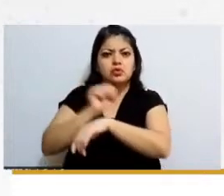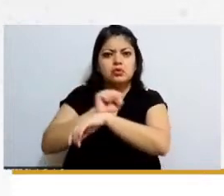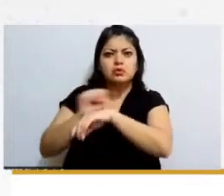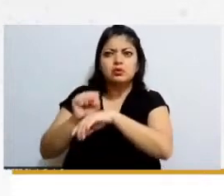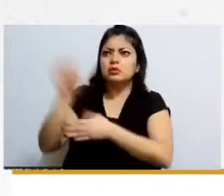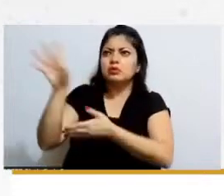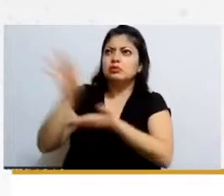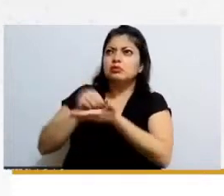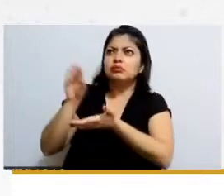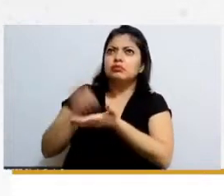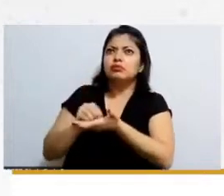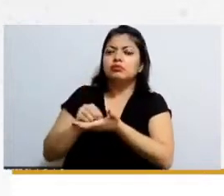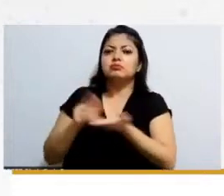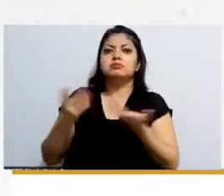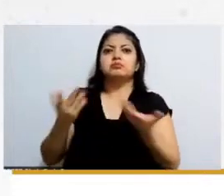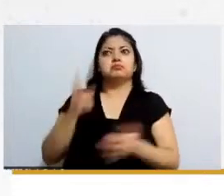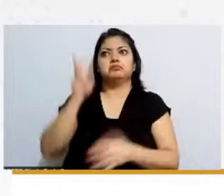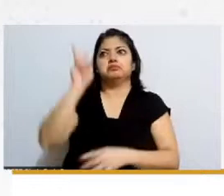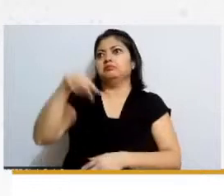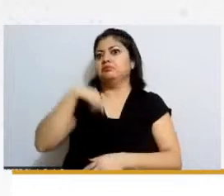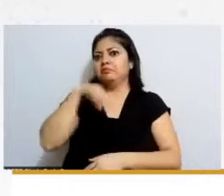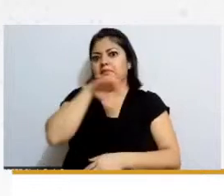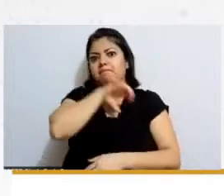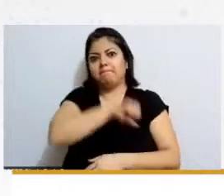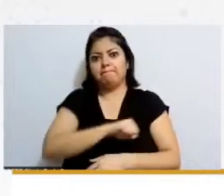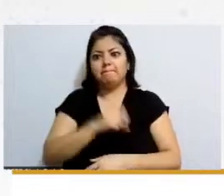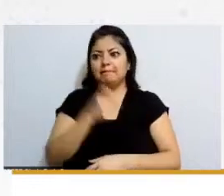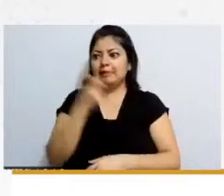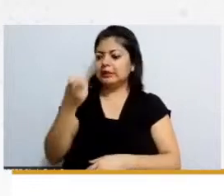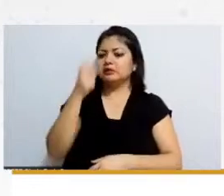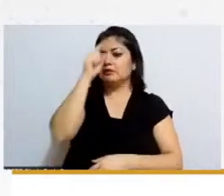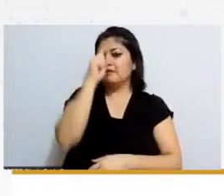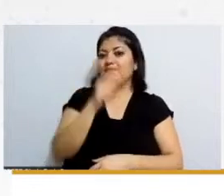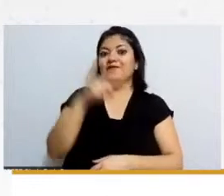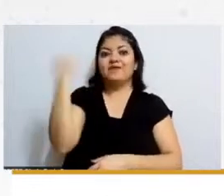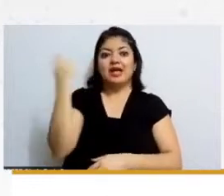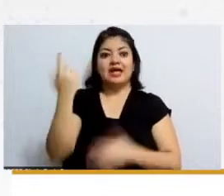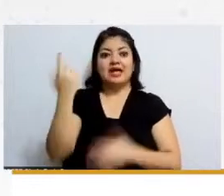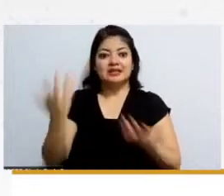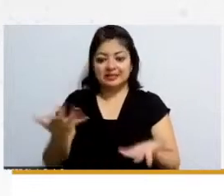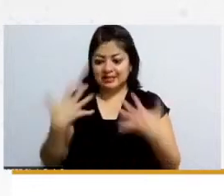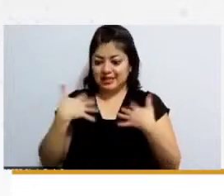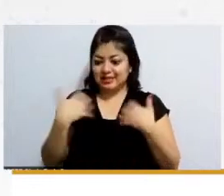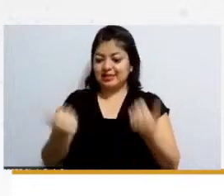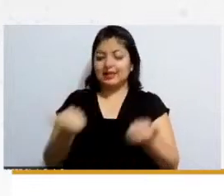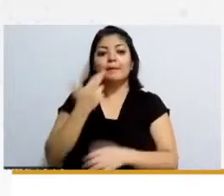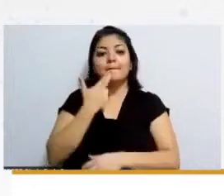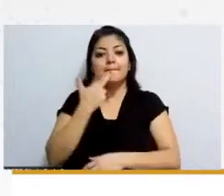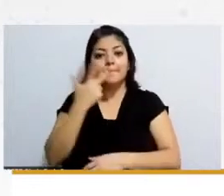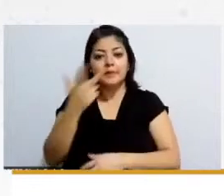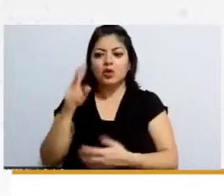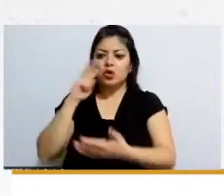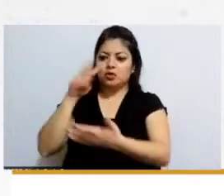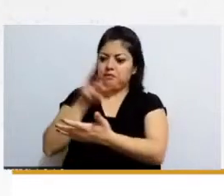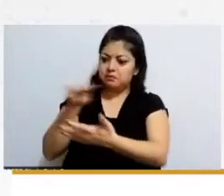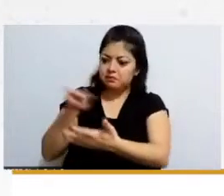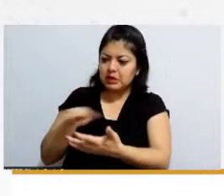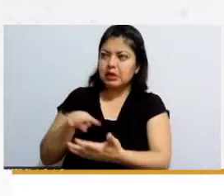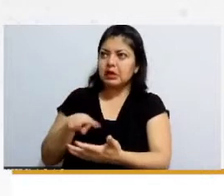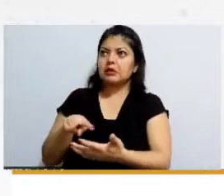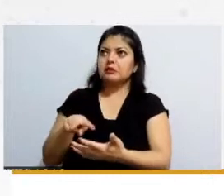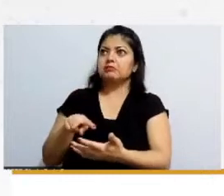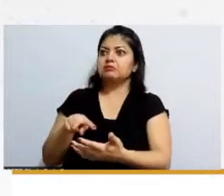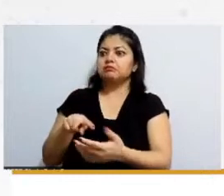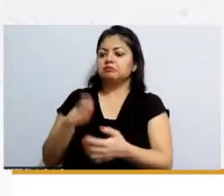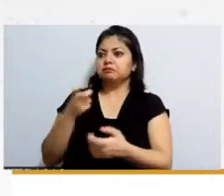a mí la verdad me encanta y es lo fácil que podemos entenderlo y verlo y comprenderlo